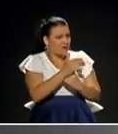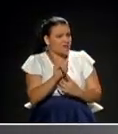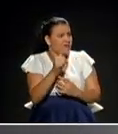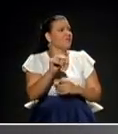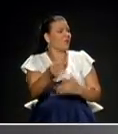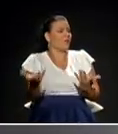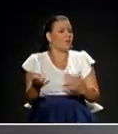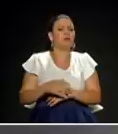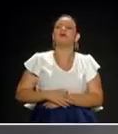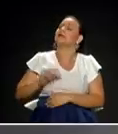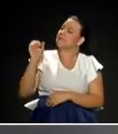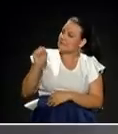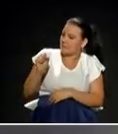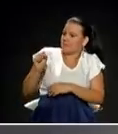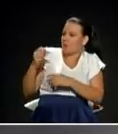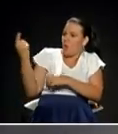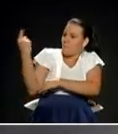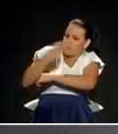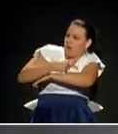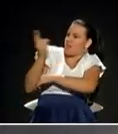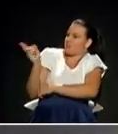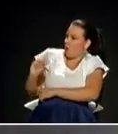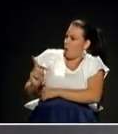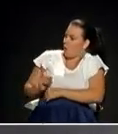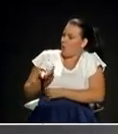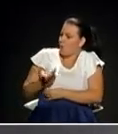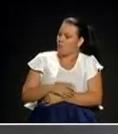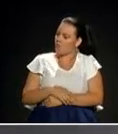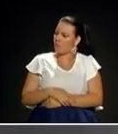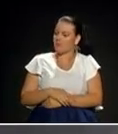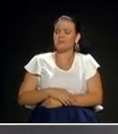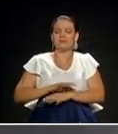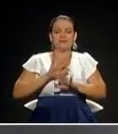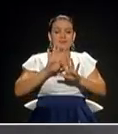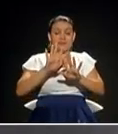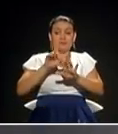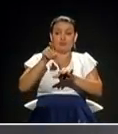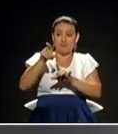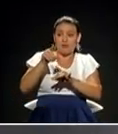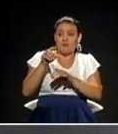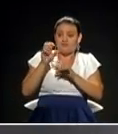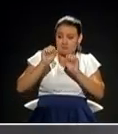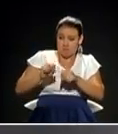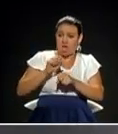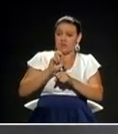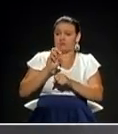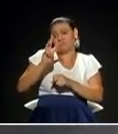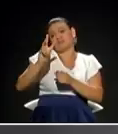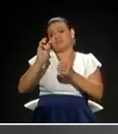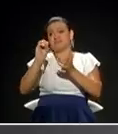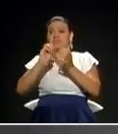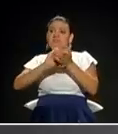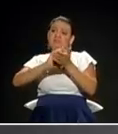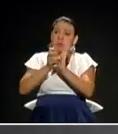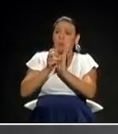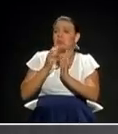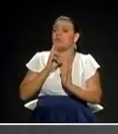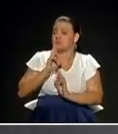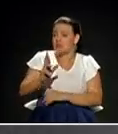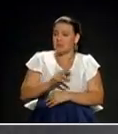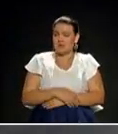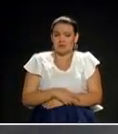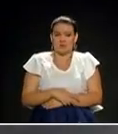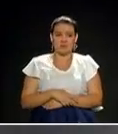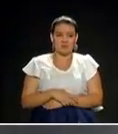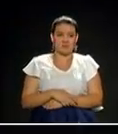sin peajes. Perfecto. Pero tiene usted 30 segundos, candidato, para contradecir la respuesta del candidato Daniel Quintero. Pues